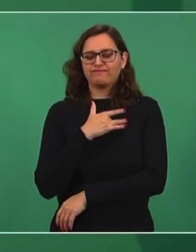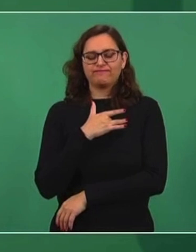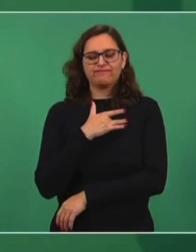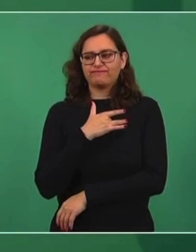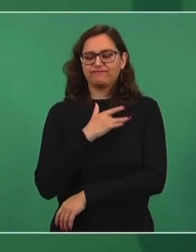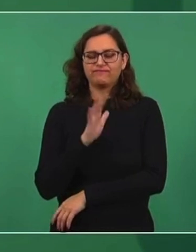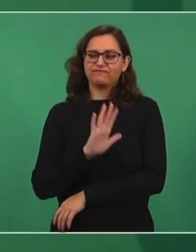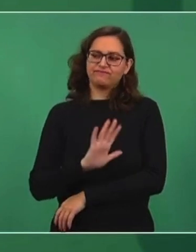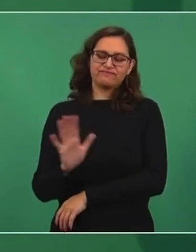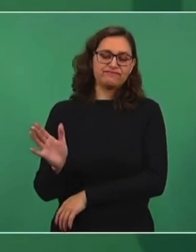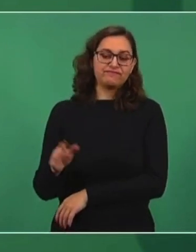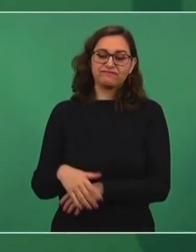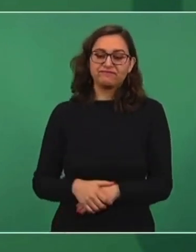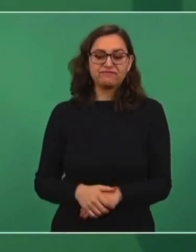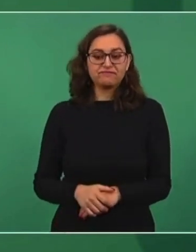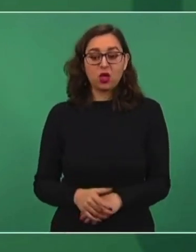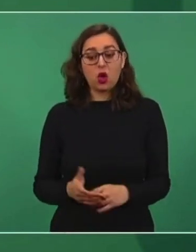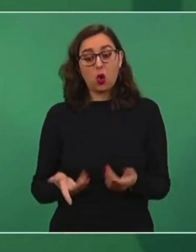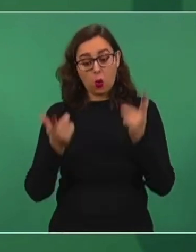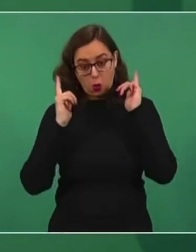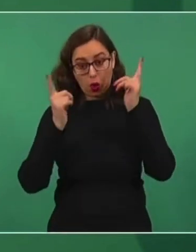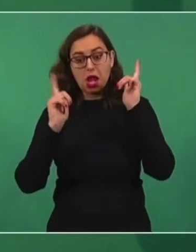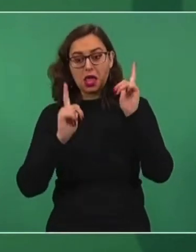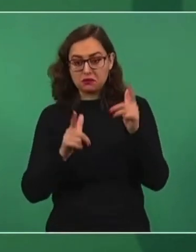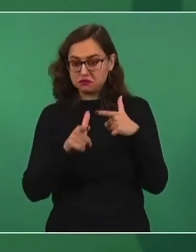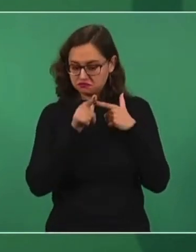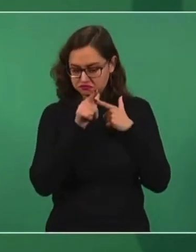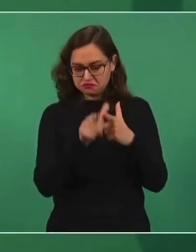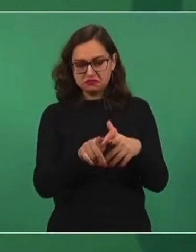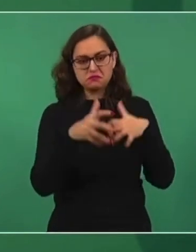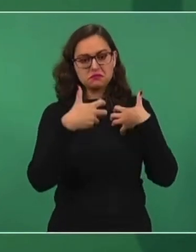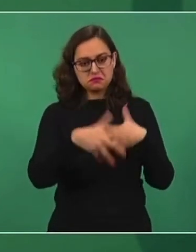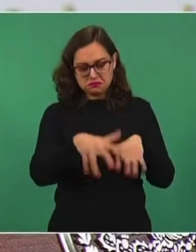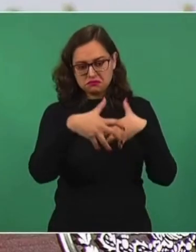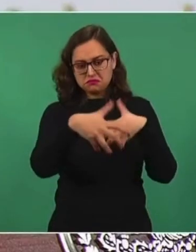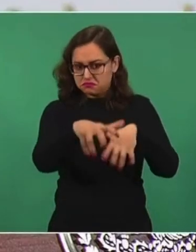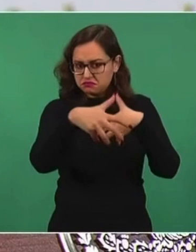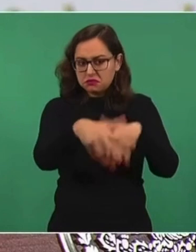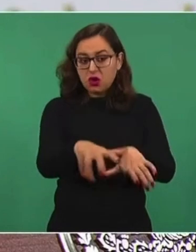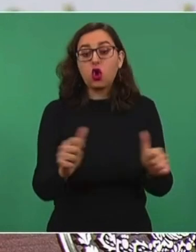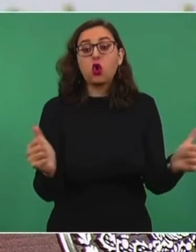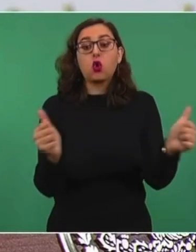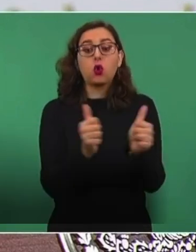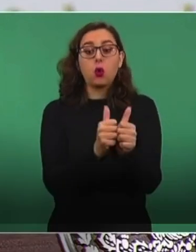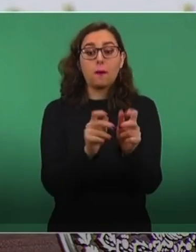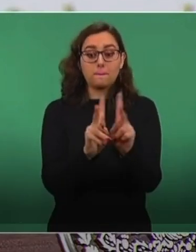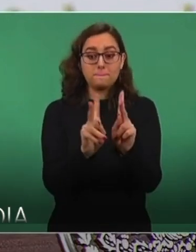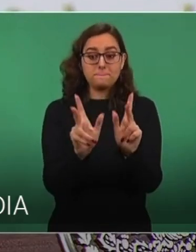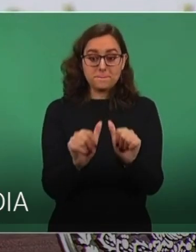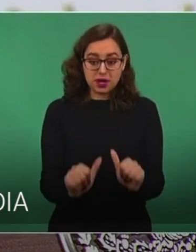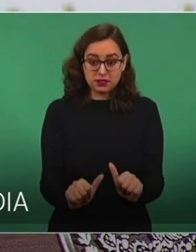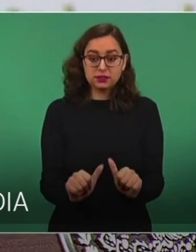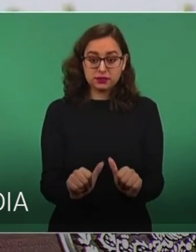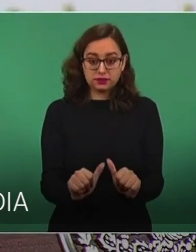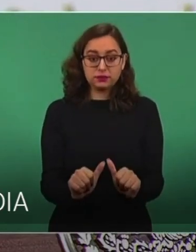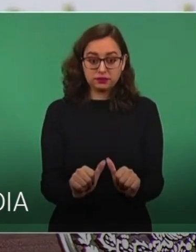manifestaciones, pero pacíficas y está garantizado el derecho de